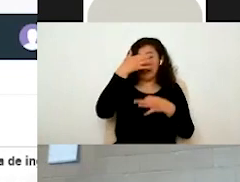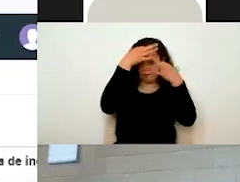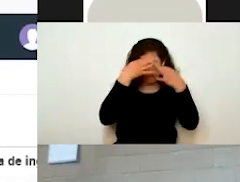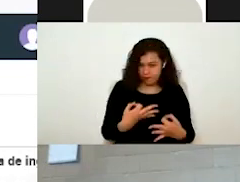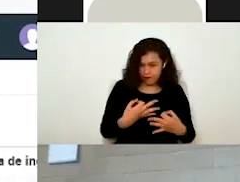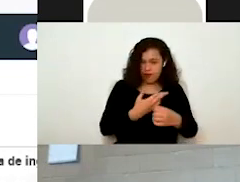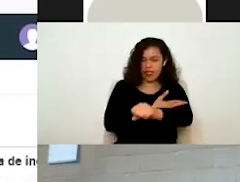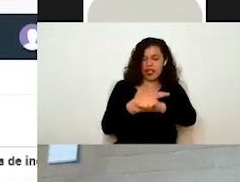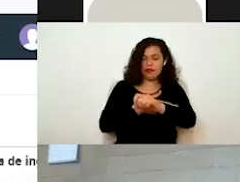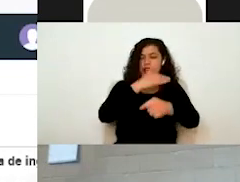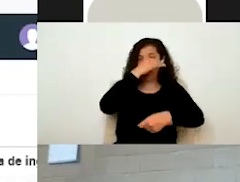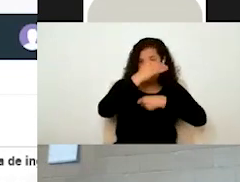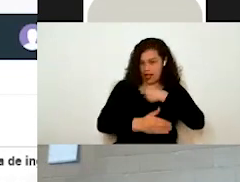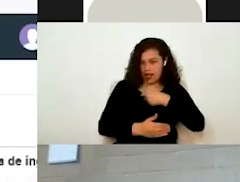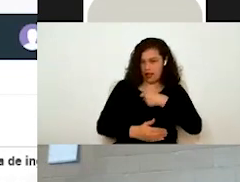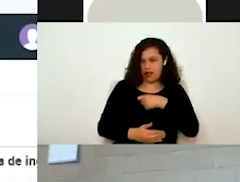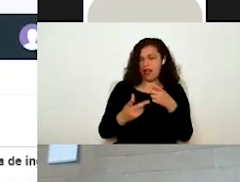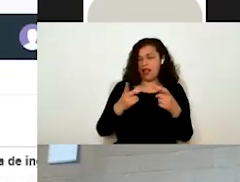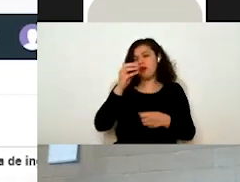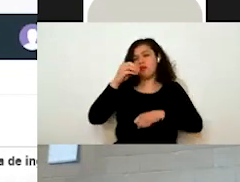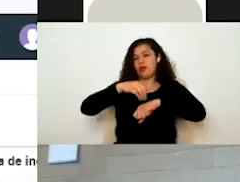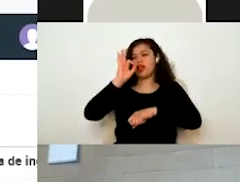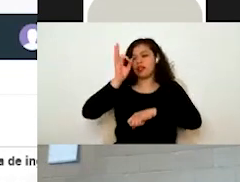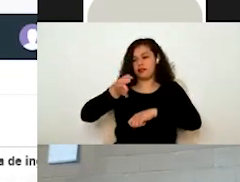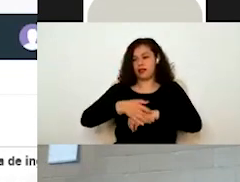fue finalizado con un estatus de autorización.